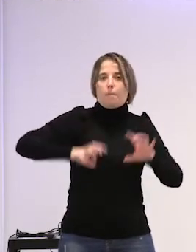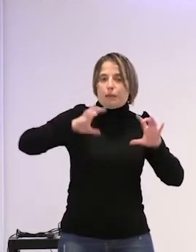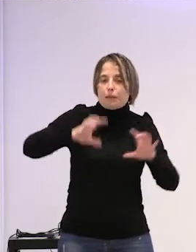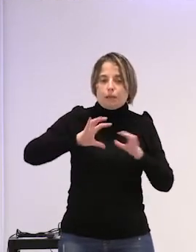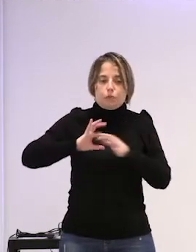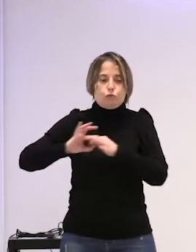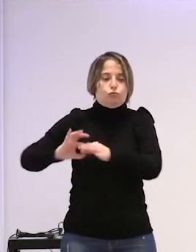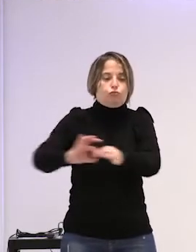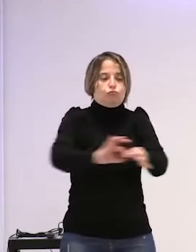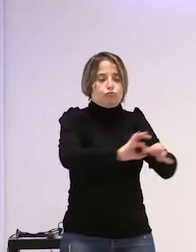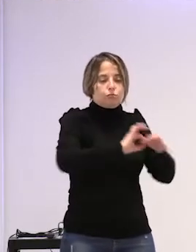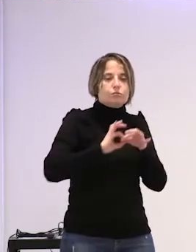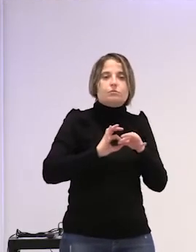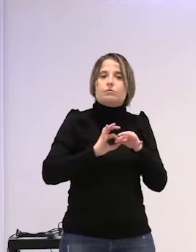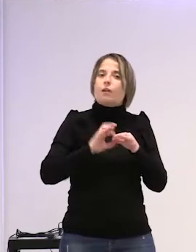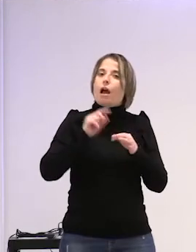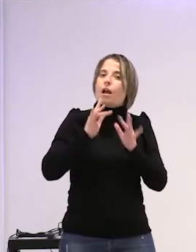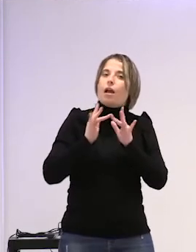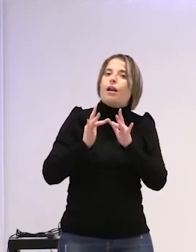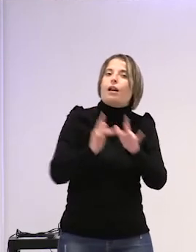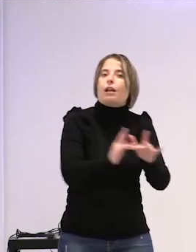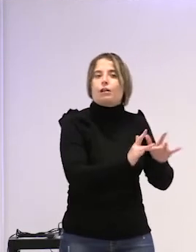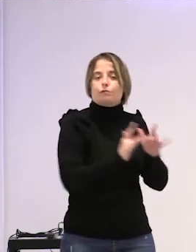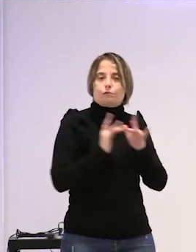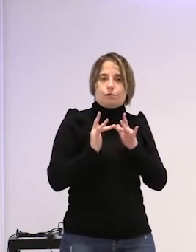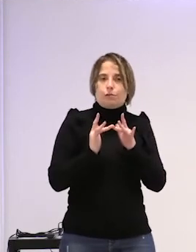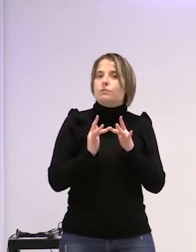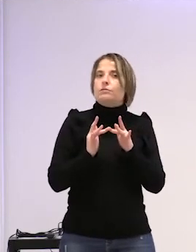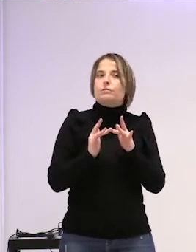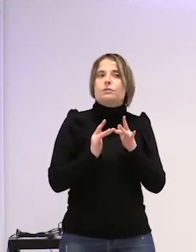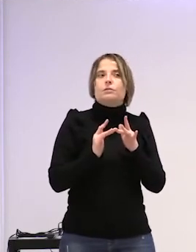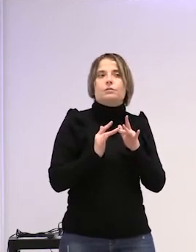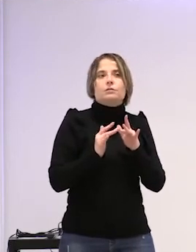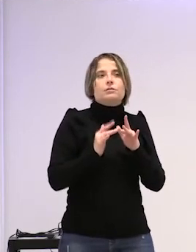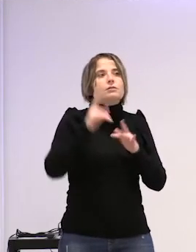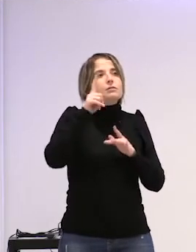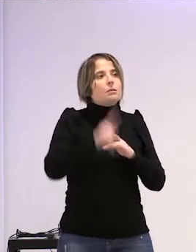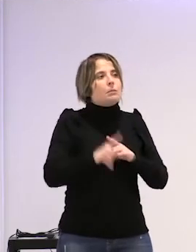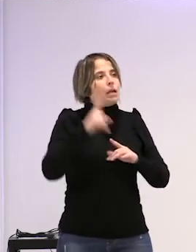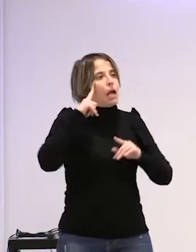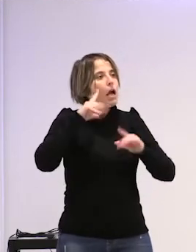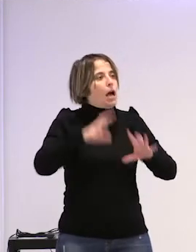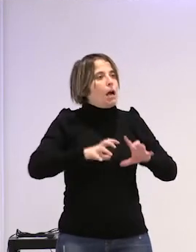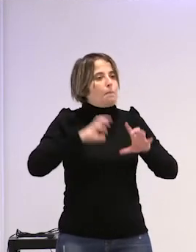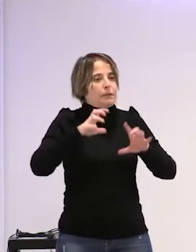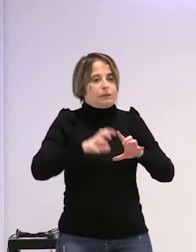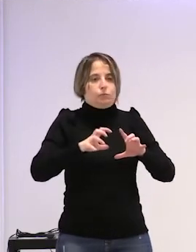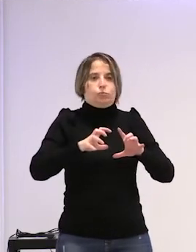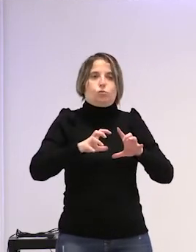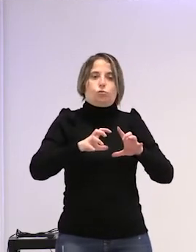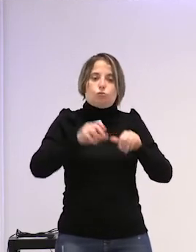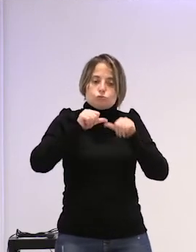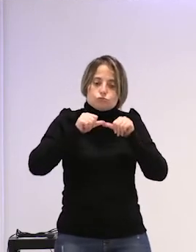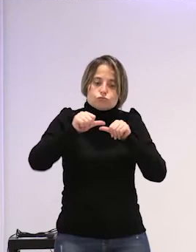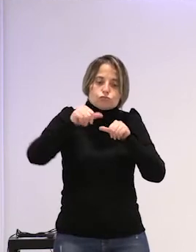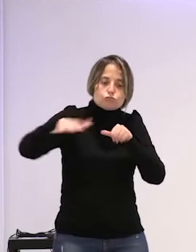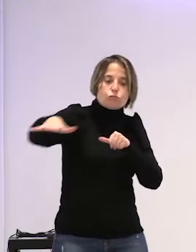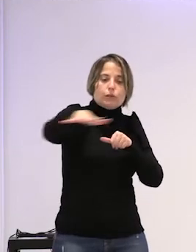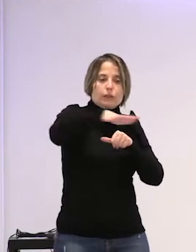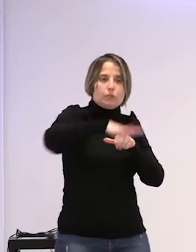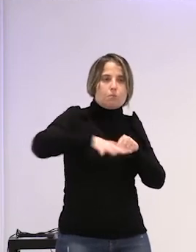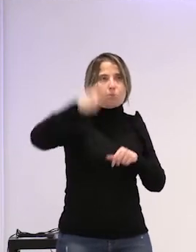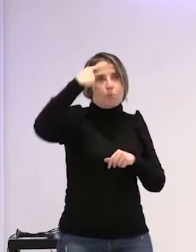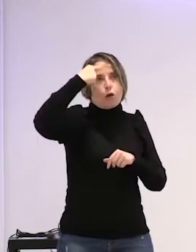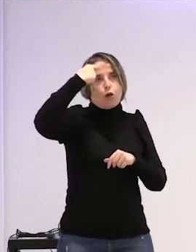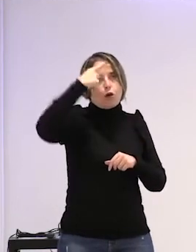vincularnos ¿no? a relacionarnos y aprendemos una buena parte de lo que va a ser nuestro espacio mental